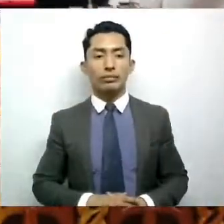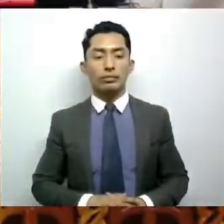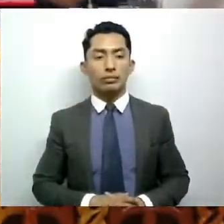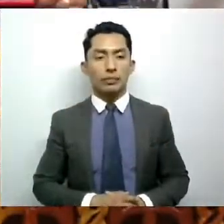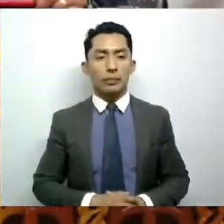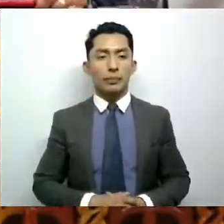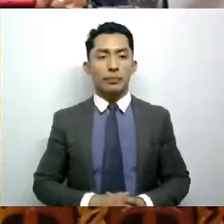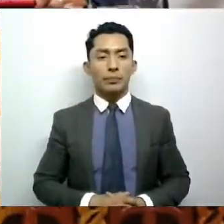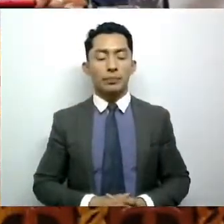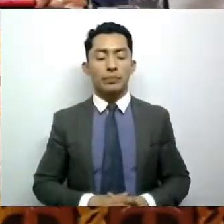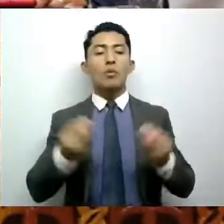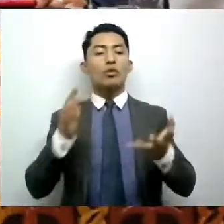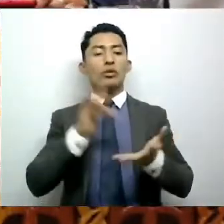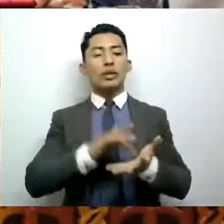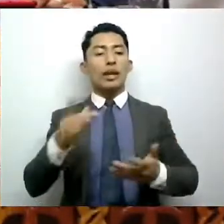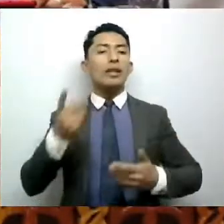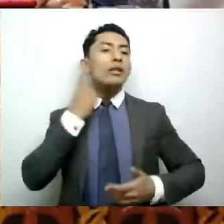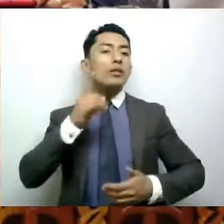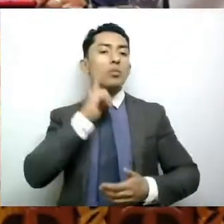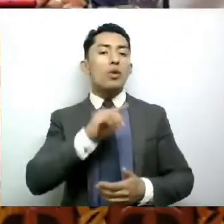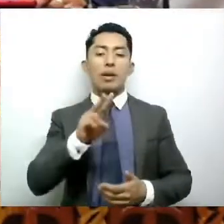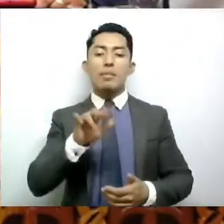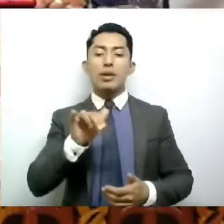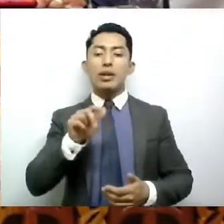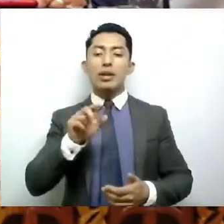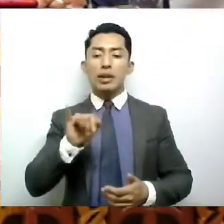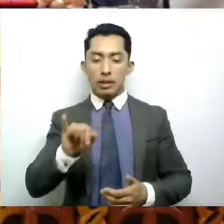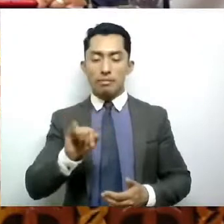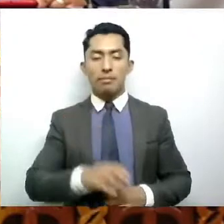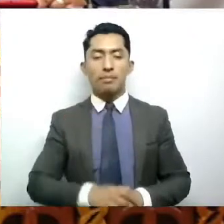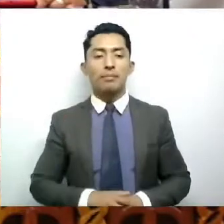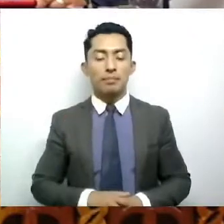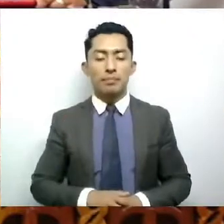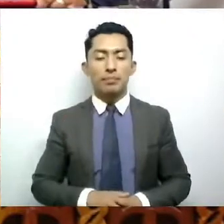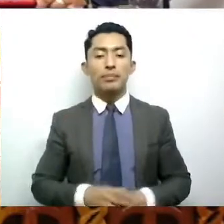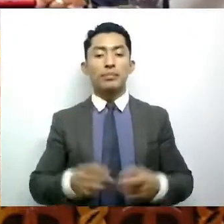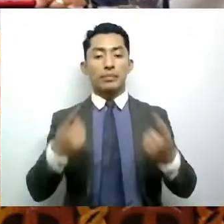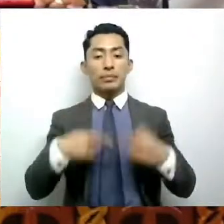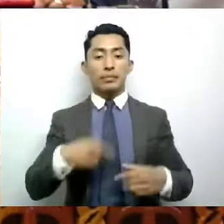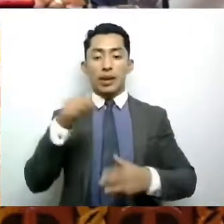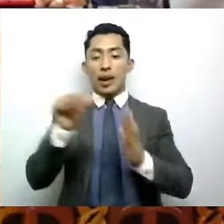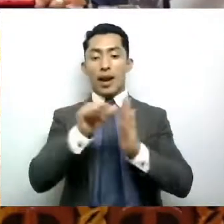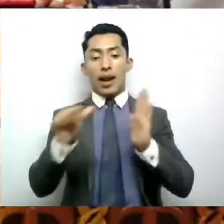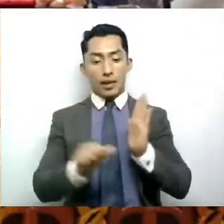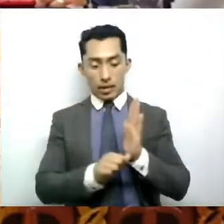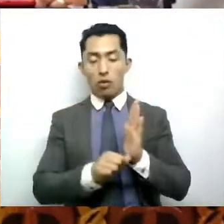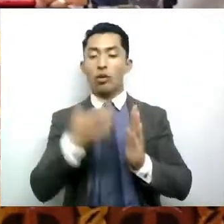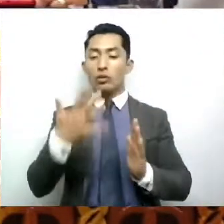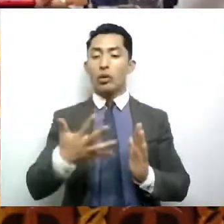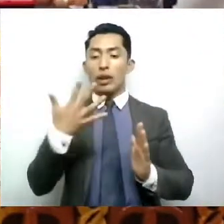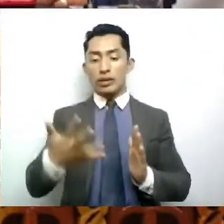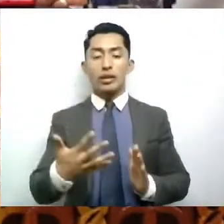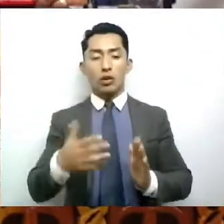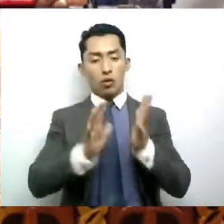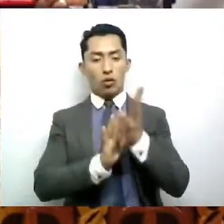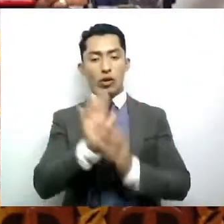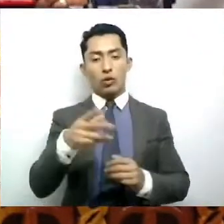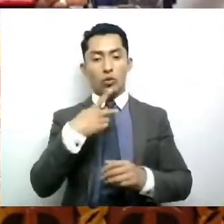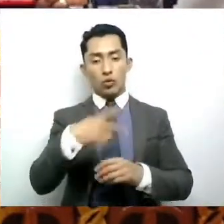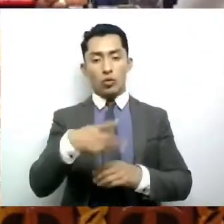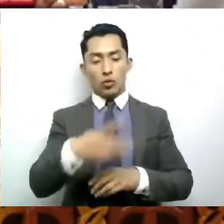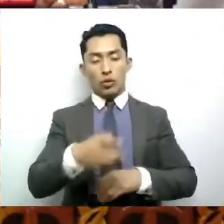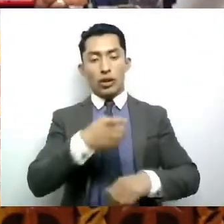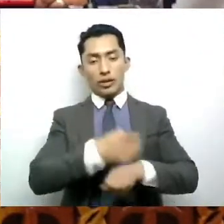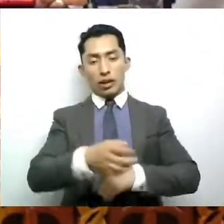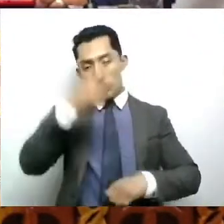Muchas gracias. gracias, diputada Viri. Consecuentes con el artículo 55 de la Constitución Política de la